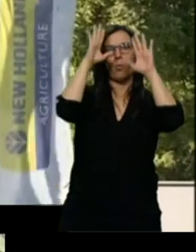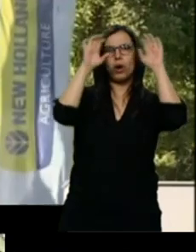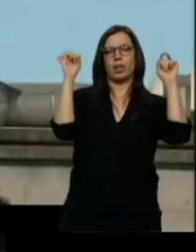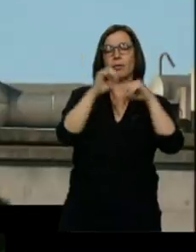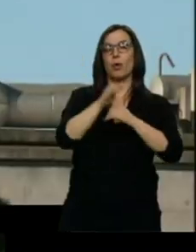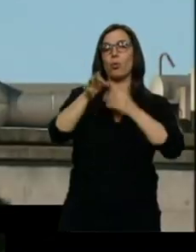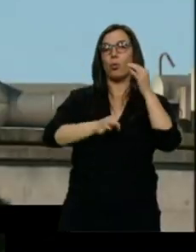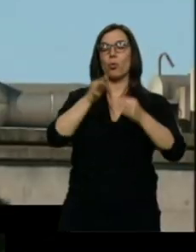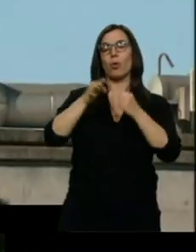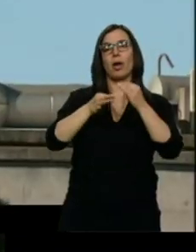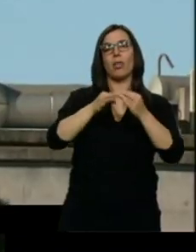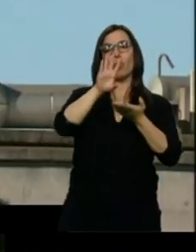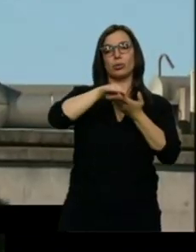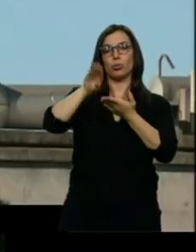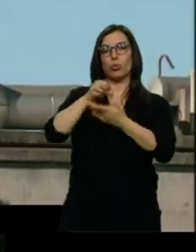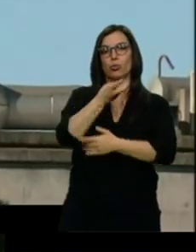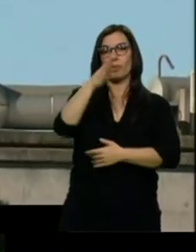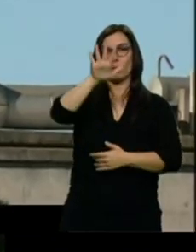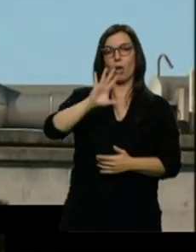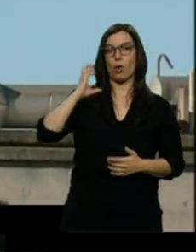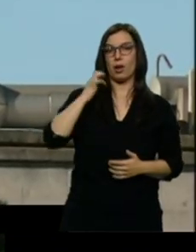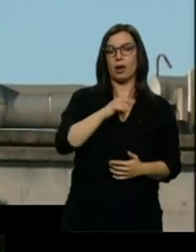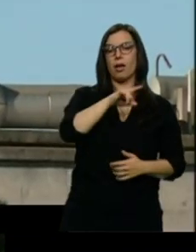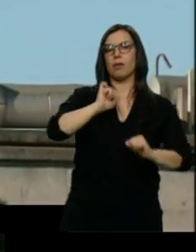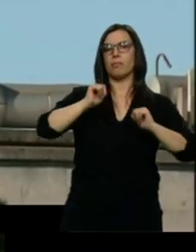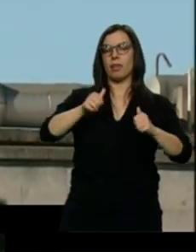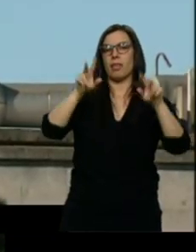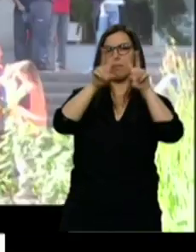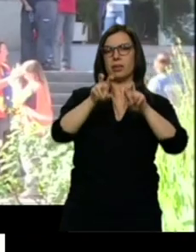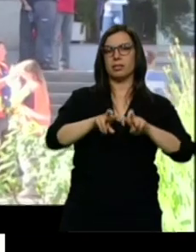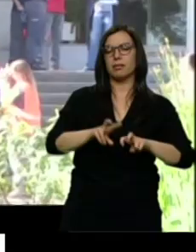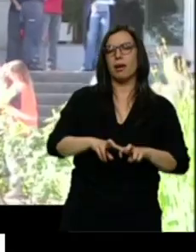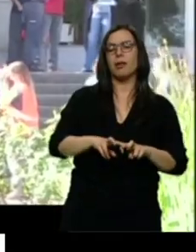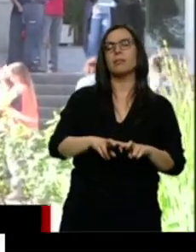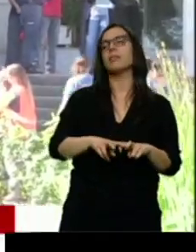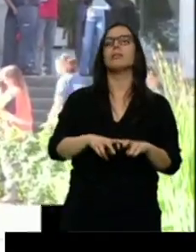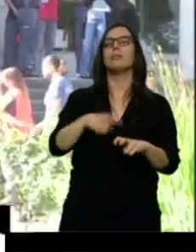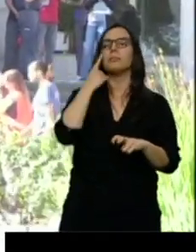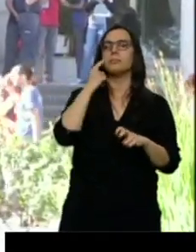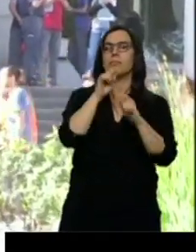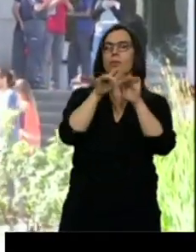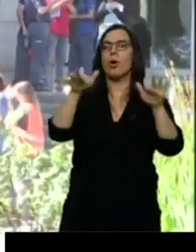número 5 de Alcalá de Henares ha abierto diligencias para investigar la difusión del vídeo.